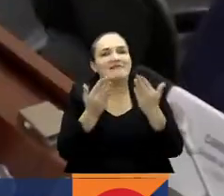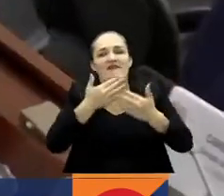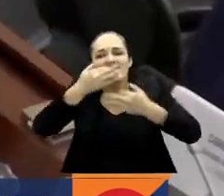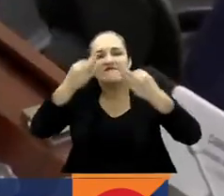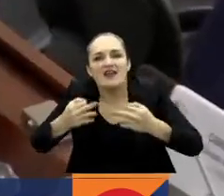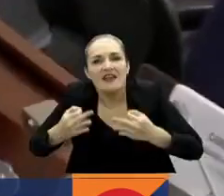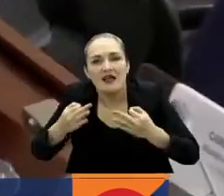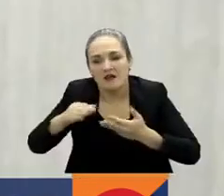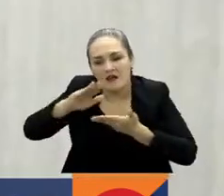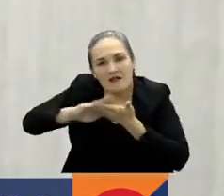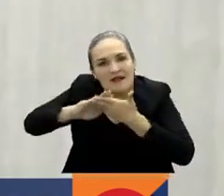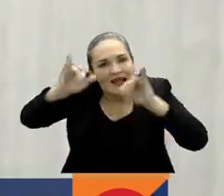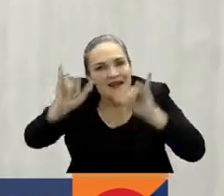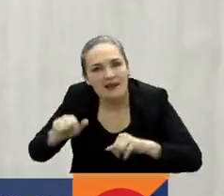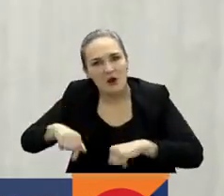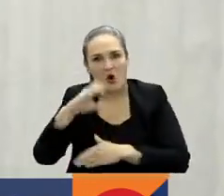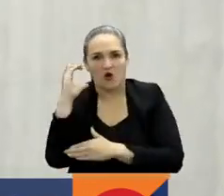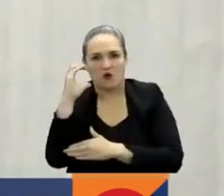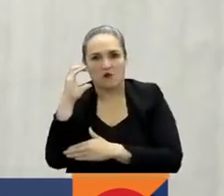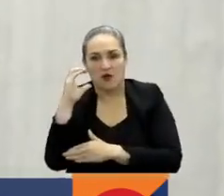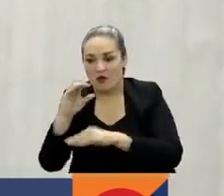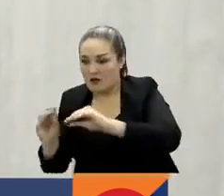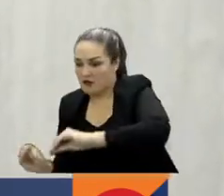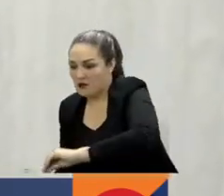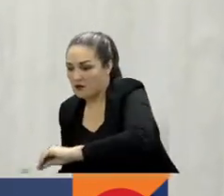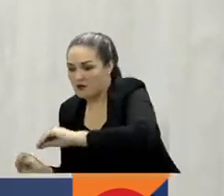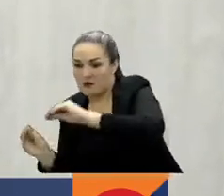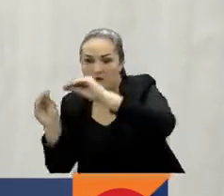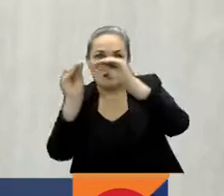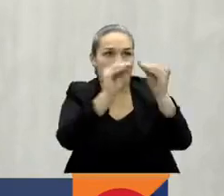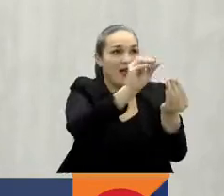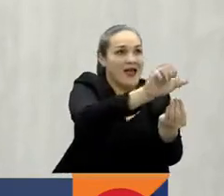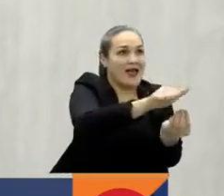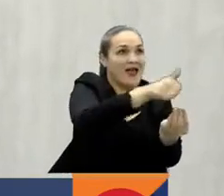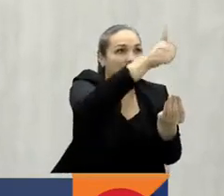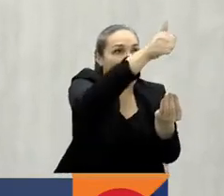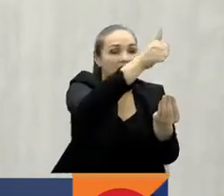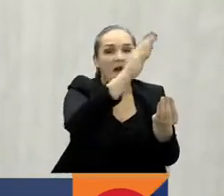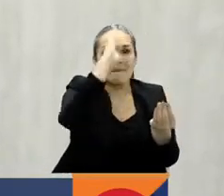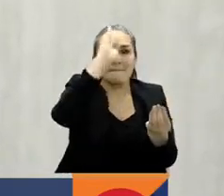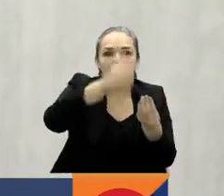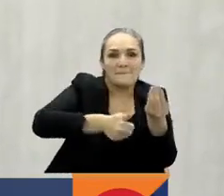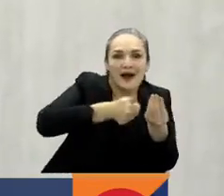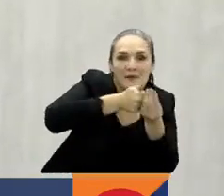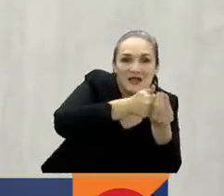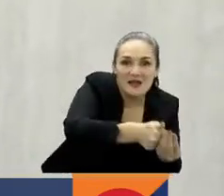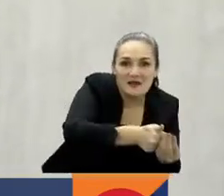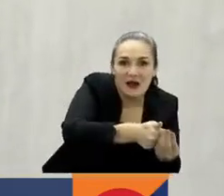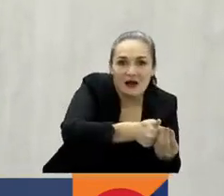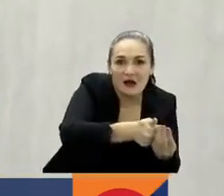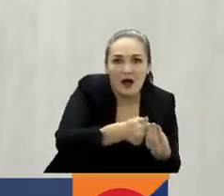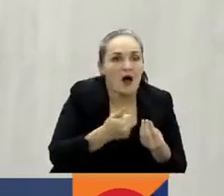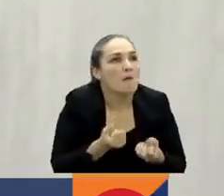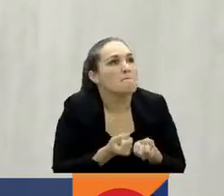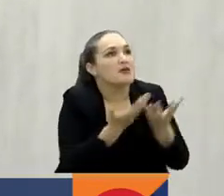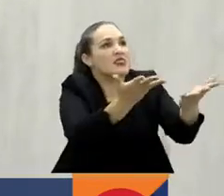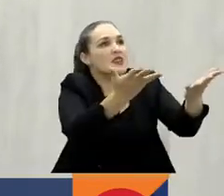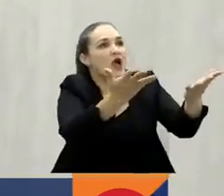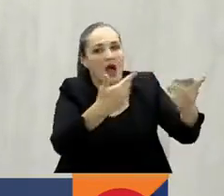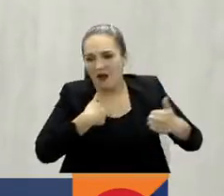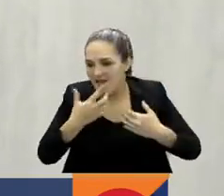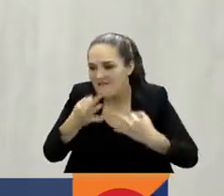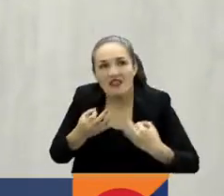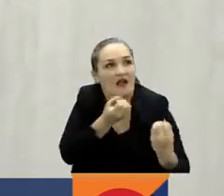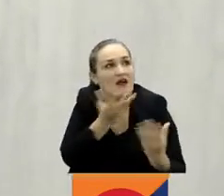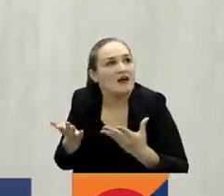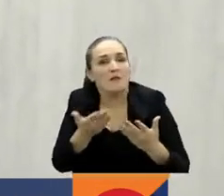reparación en Colombia. Cuando se extraditaron a los jefes paramilitares se extraditó también la verdad, el derecho a la verdad que tenían las